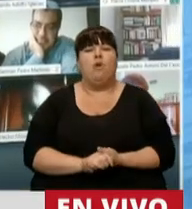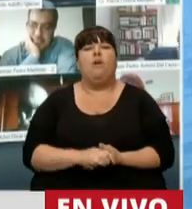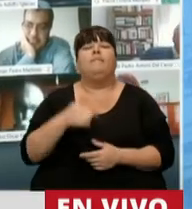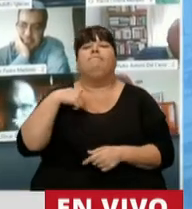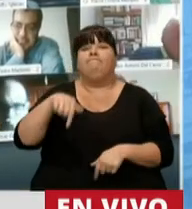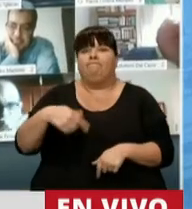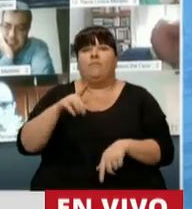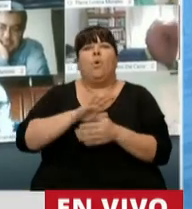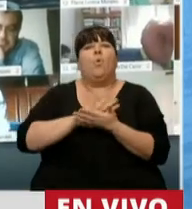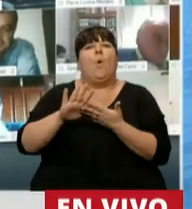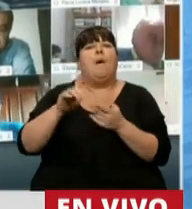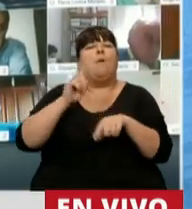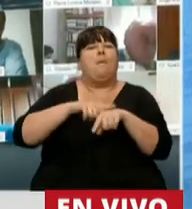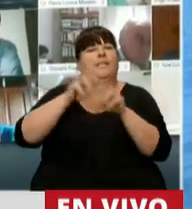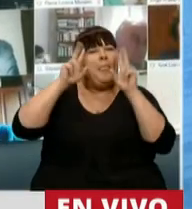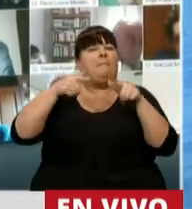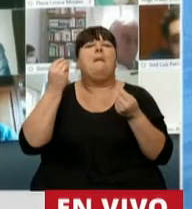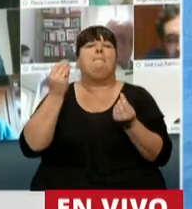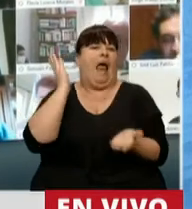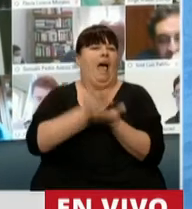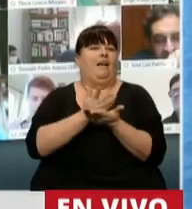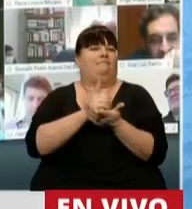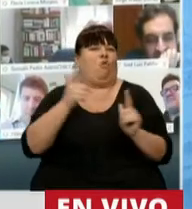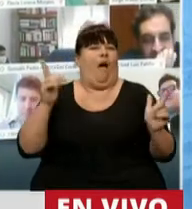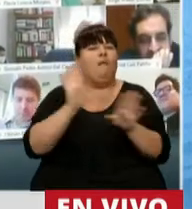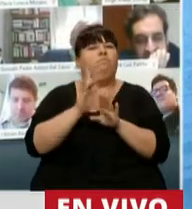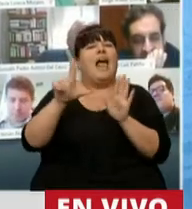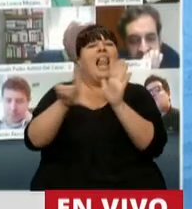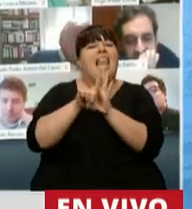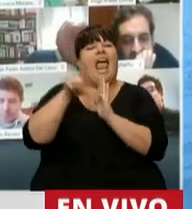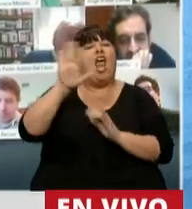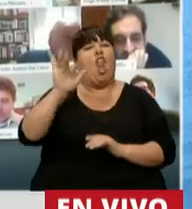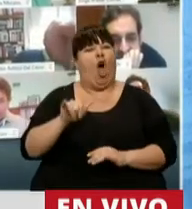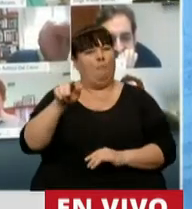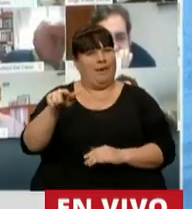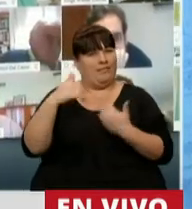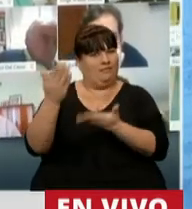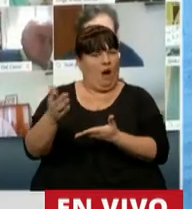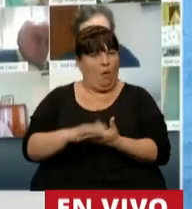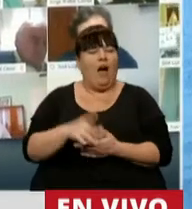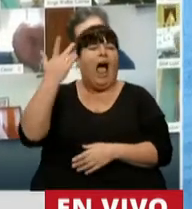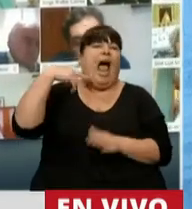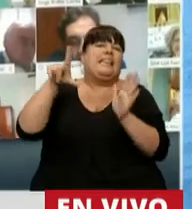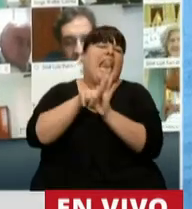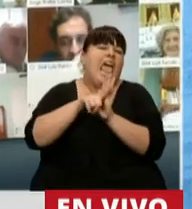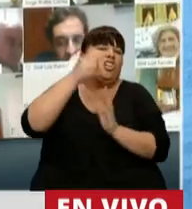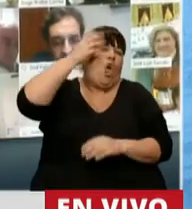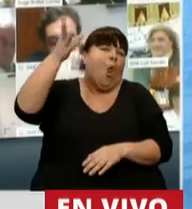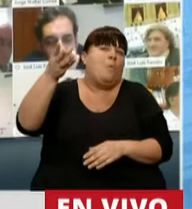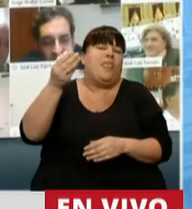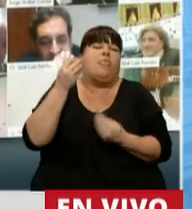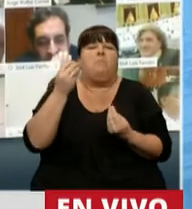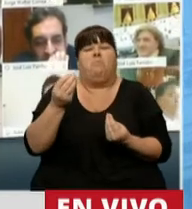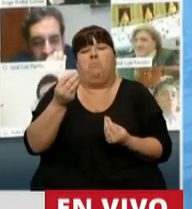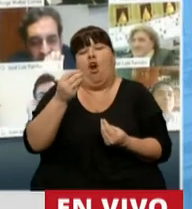estamos en presencia de un nuevo eslabón del plan de impunidad, la ley Cristóbal López. Así como hay leyes que pasan a la historia porque su